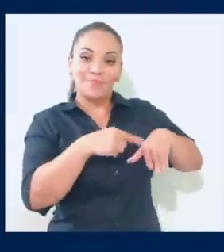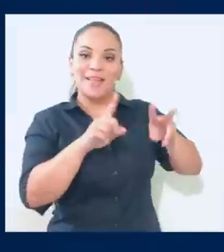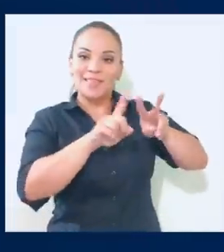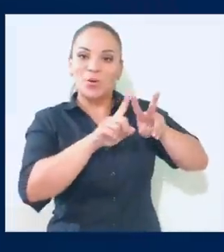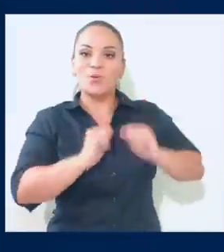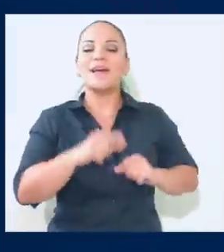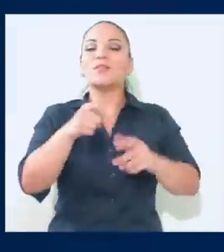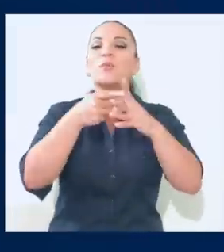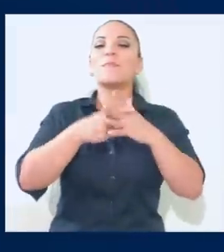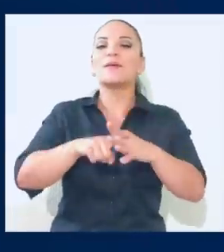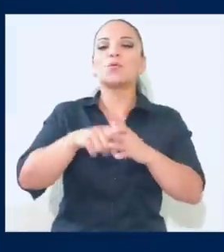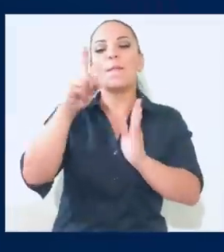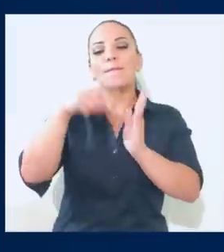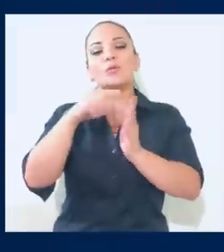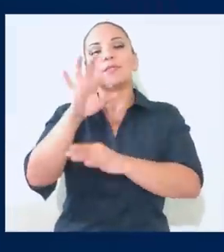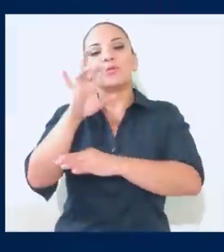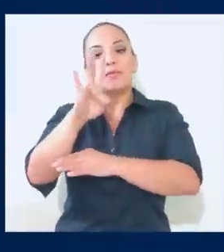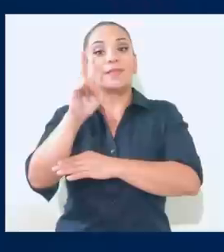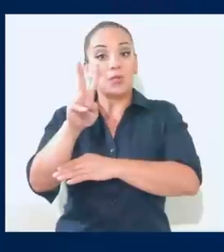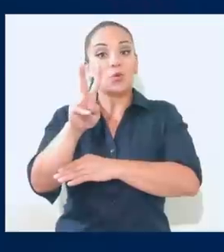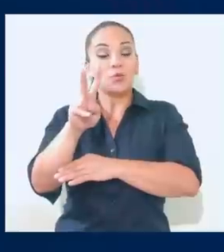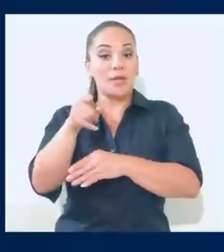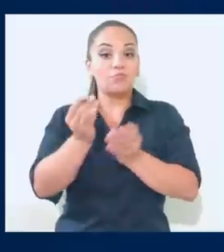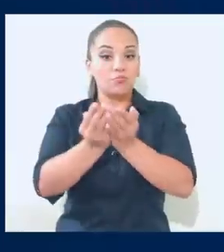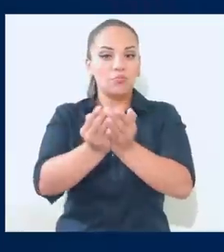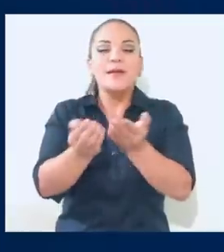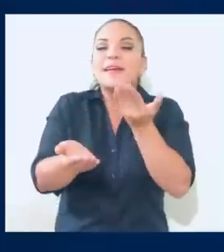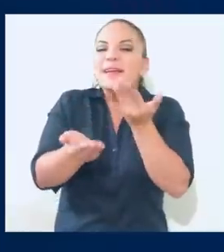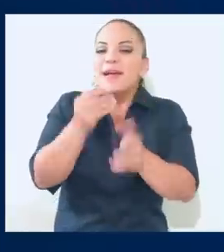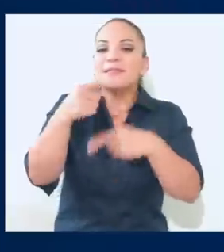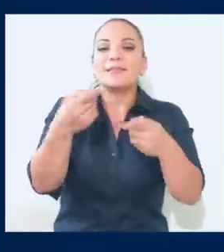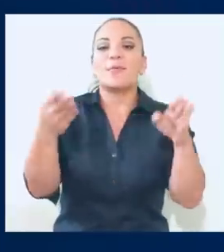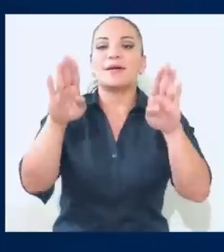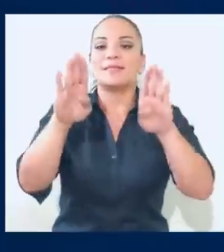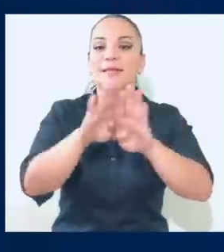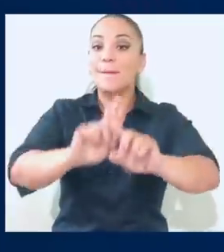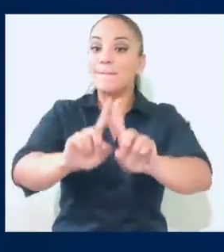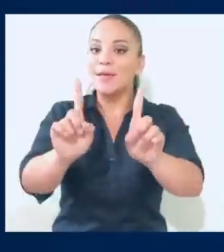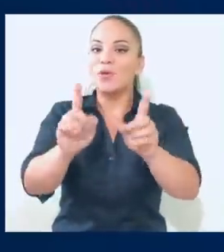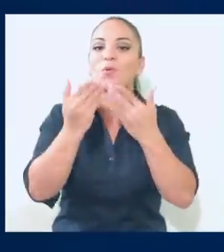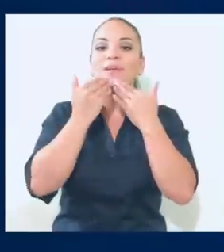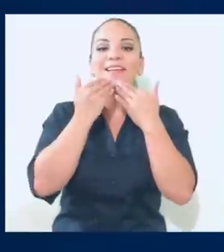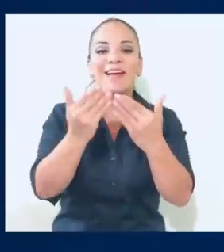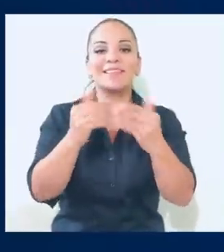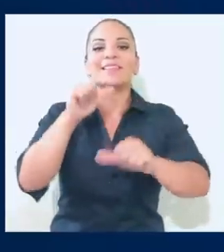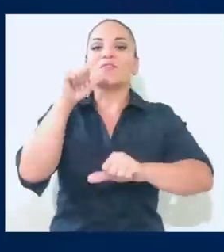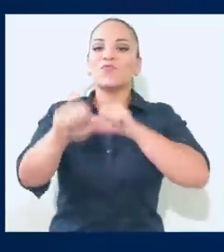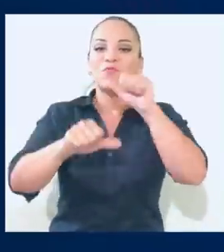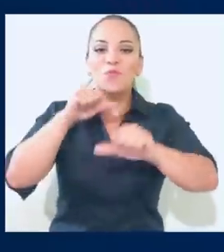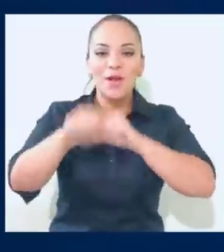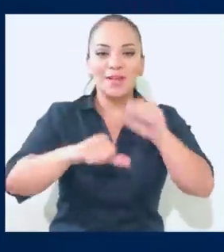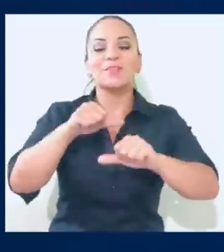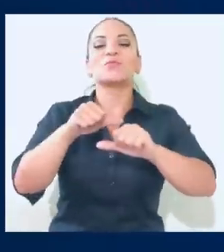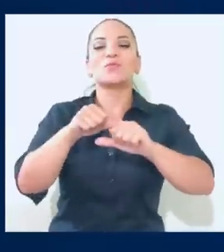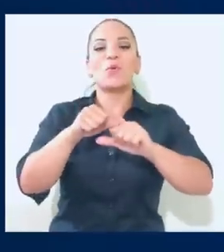ruta empezó en el año 1972 y estuvo a punto de cerrar, pero gracias al esfuerzo